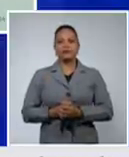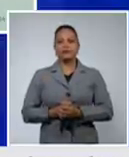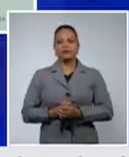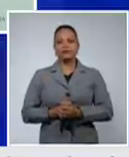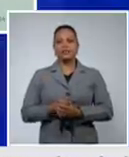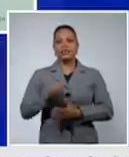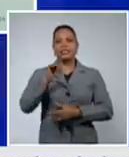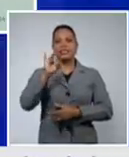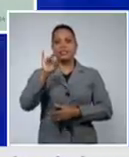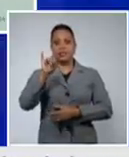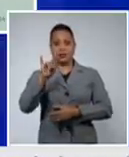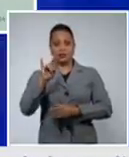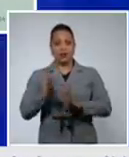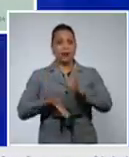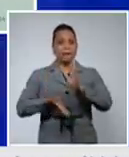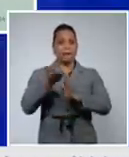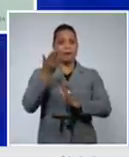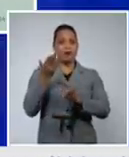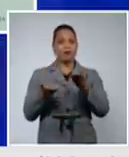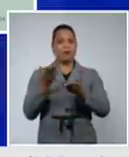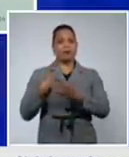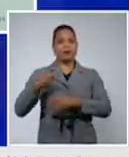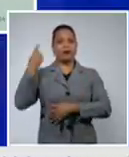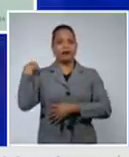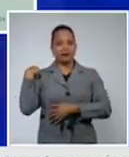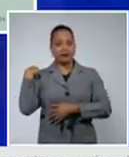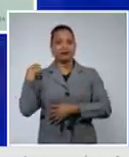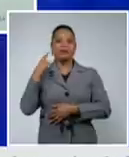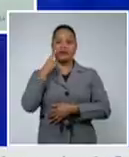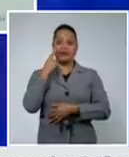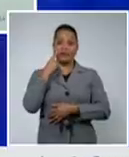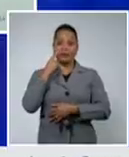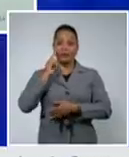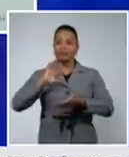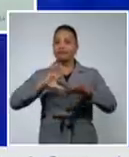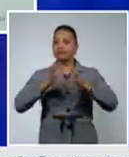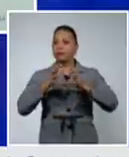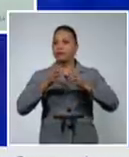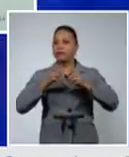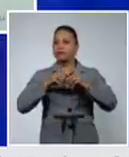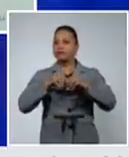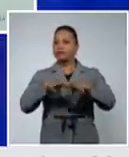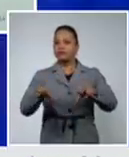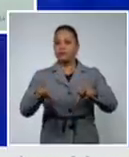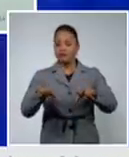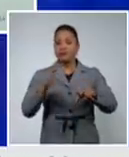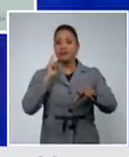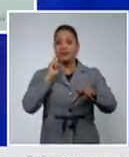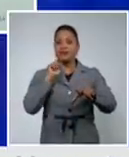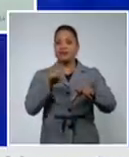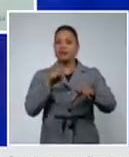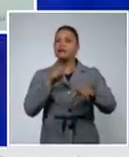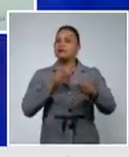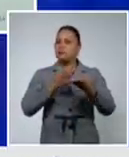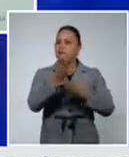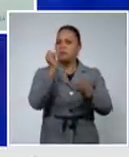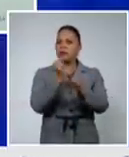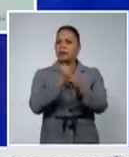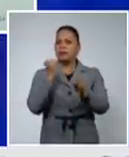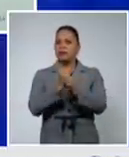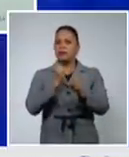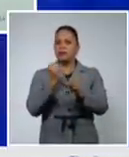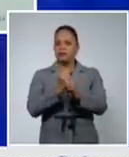anterior lo cual traduce la complejidad epidemiológica que se viene trabajando en esta provincia